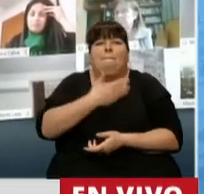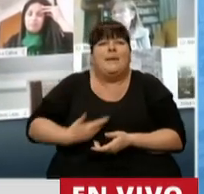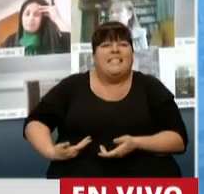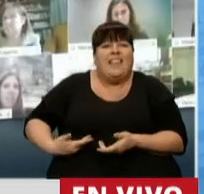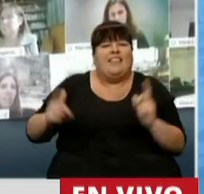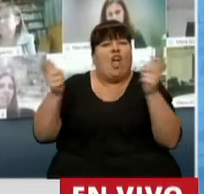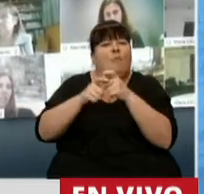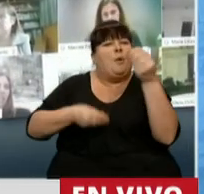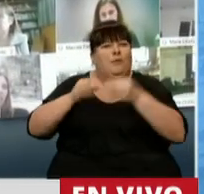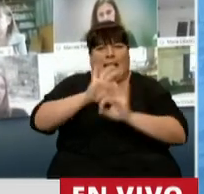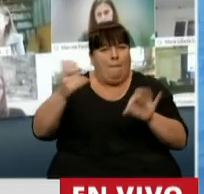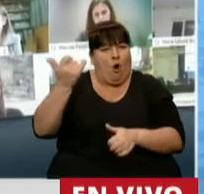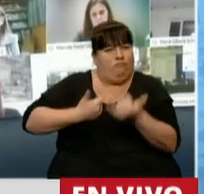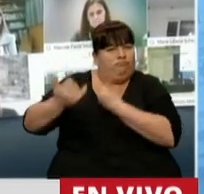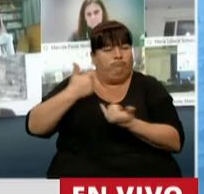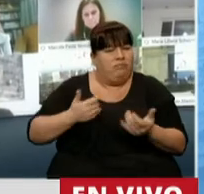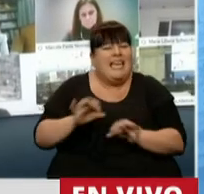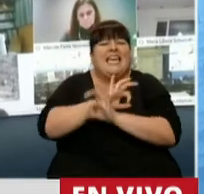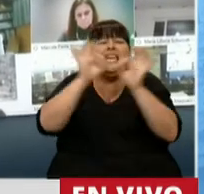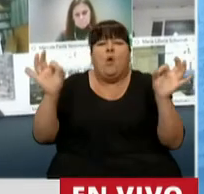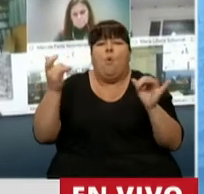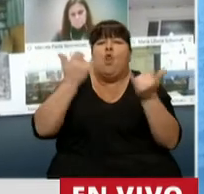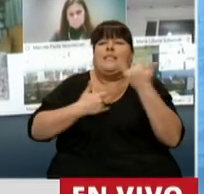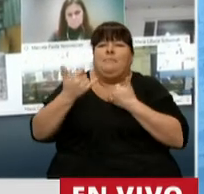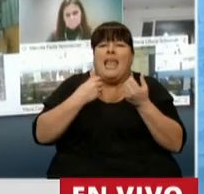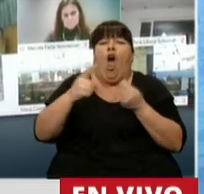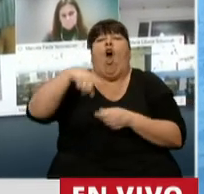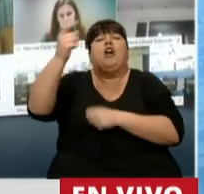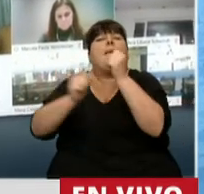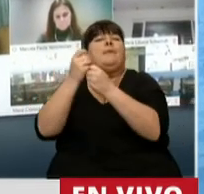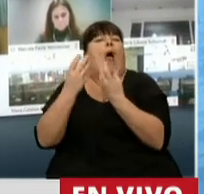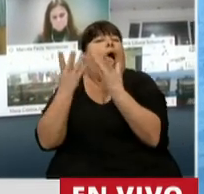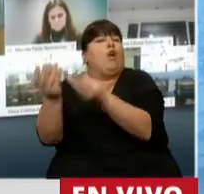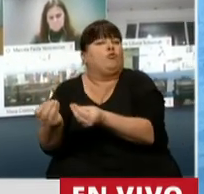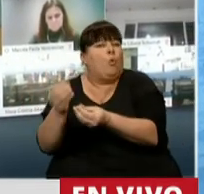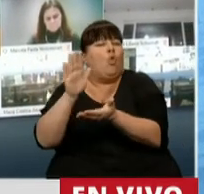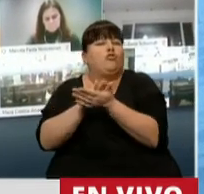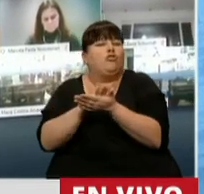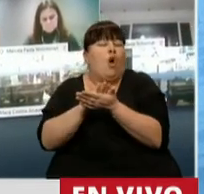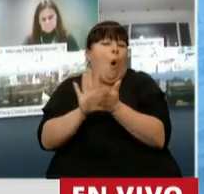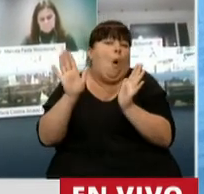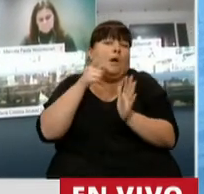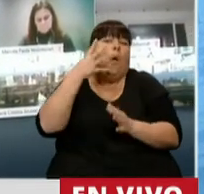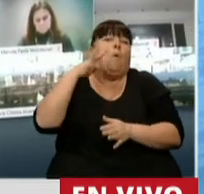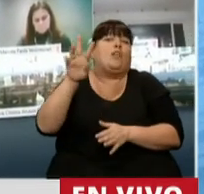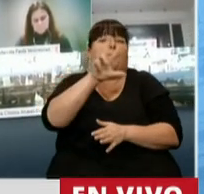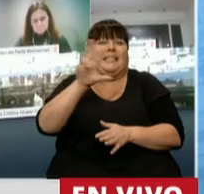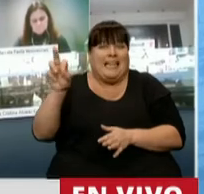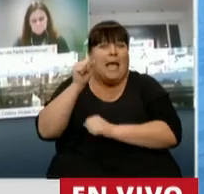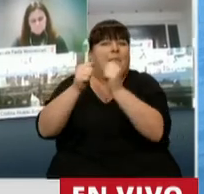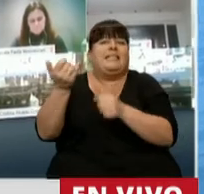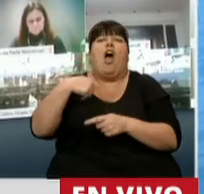Presidente de la Comisión de Presupuestos. y nadie nos dijo qué otra empresa iba a ser beneficiada de las supuestas 4.300